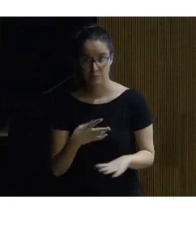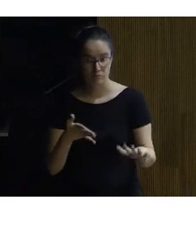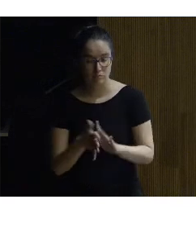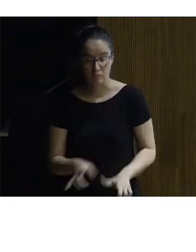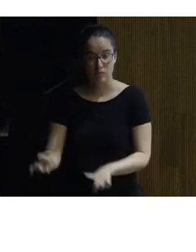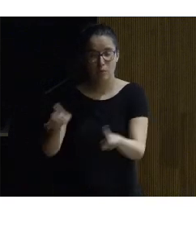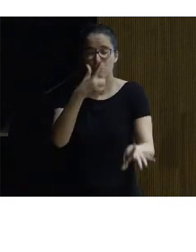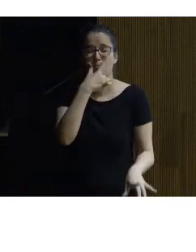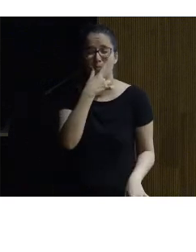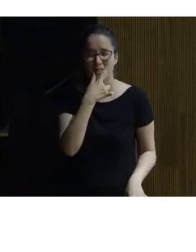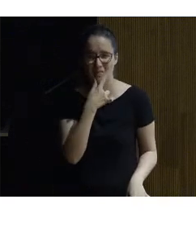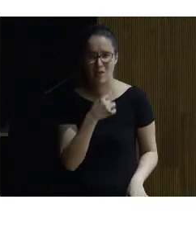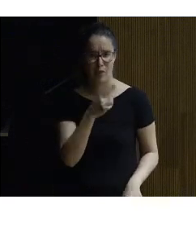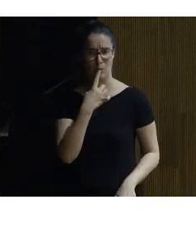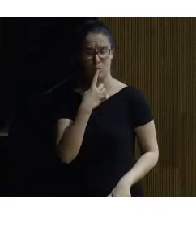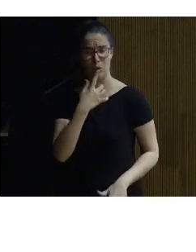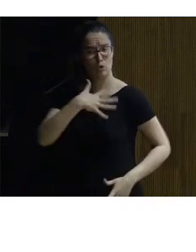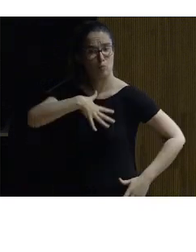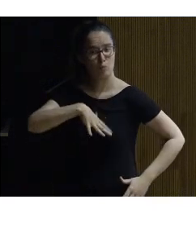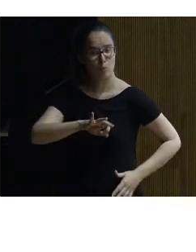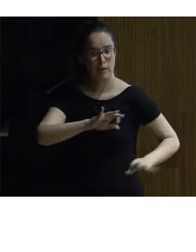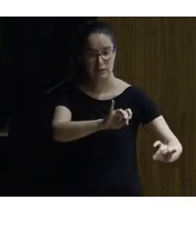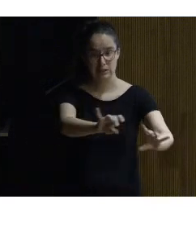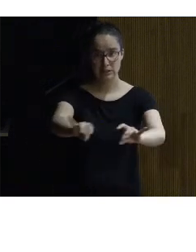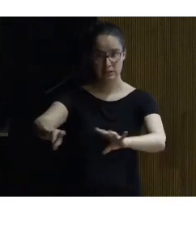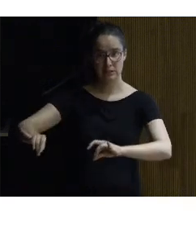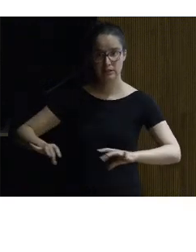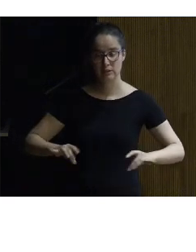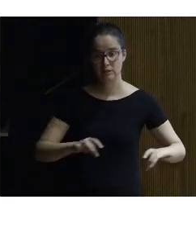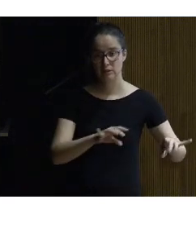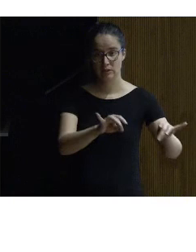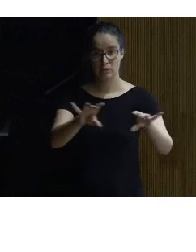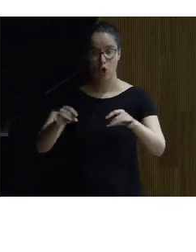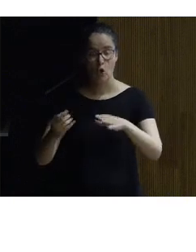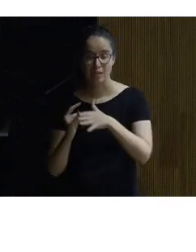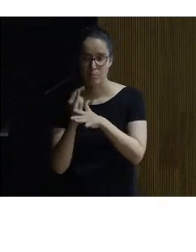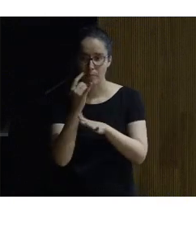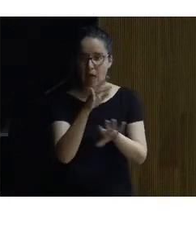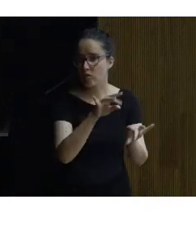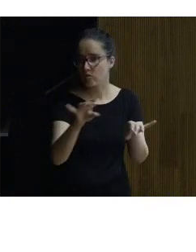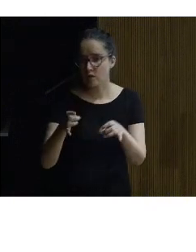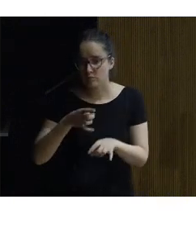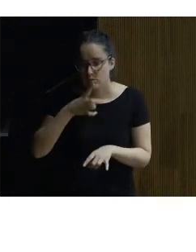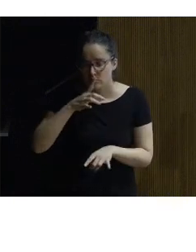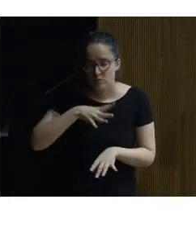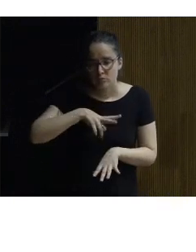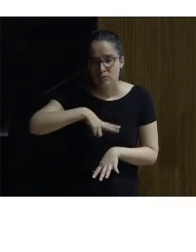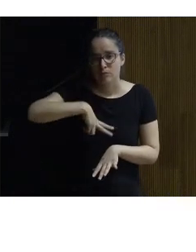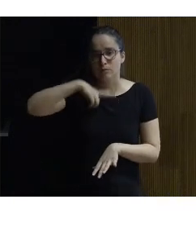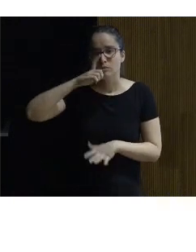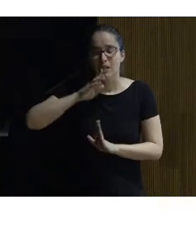itinerario sencillísimo pero tú puedes tomar contacto literalmente hablando con las plantas olerlas y